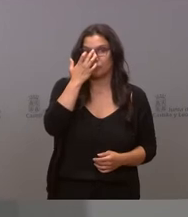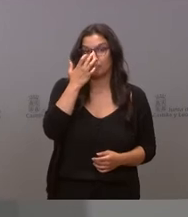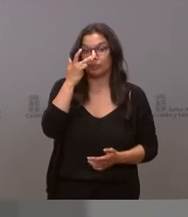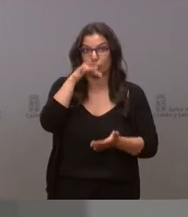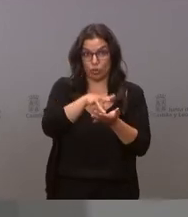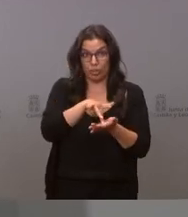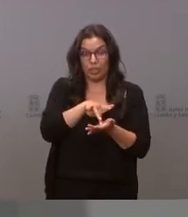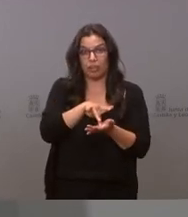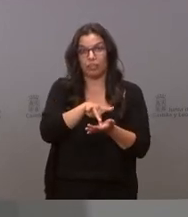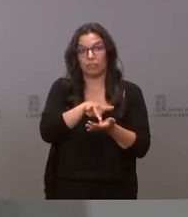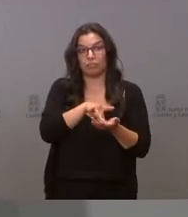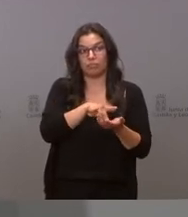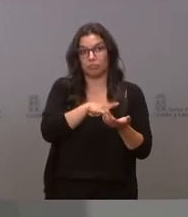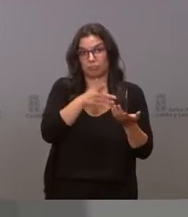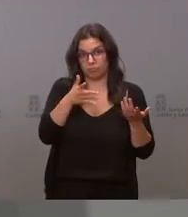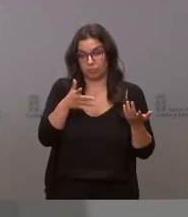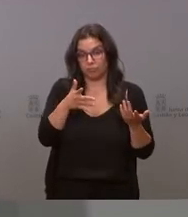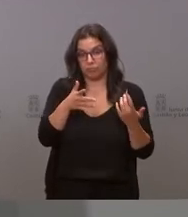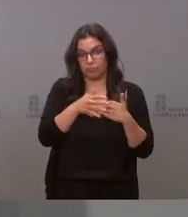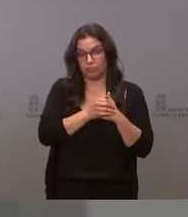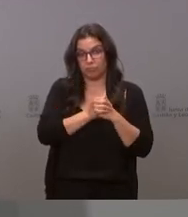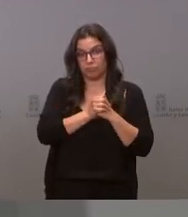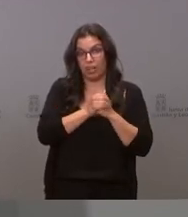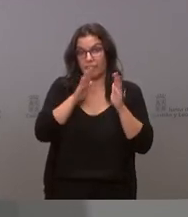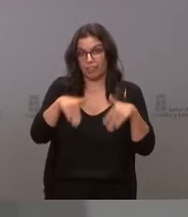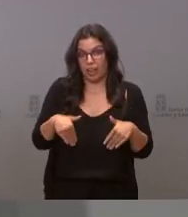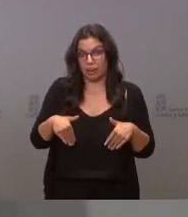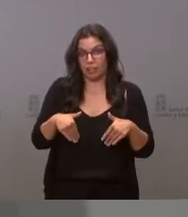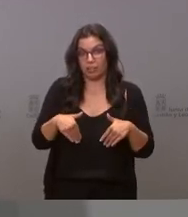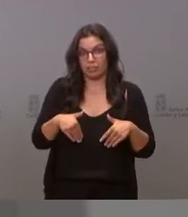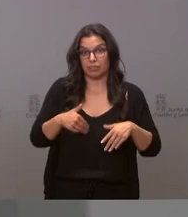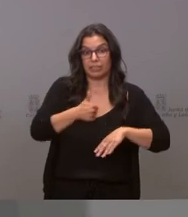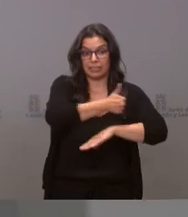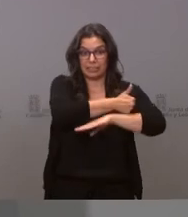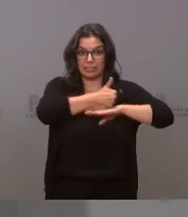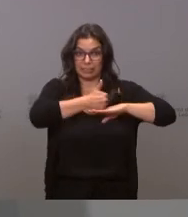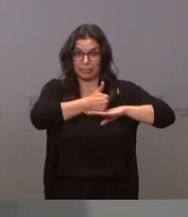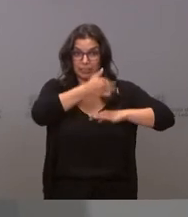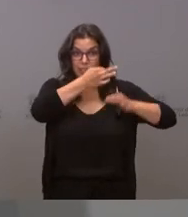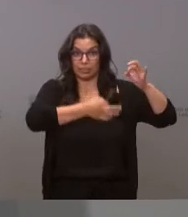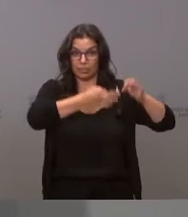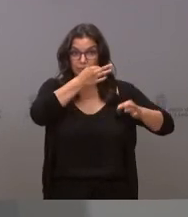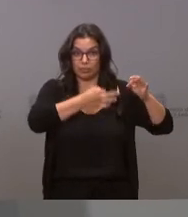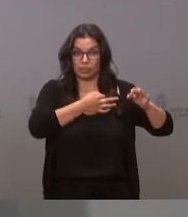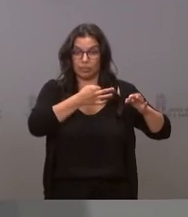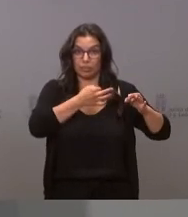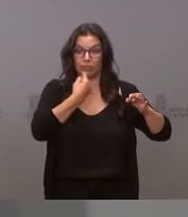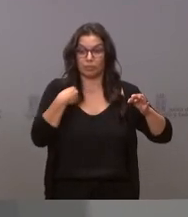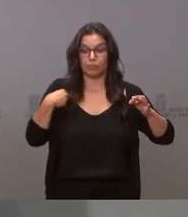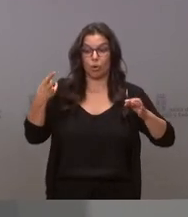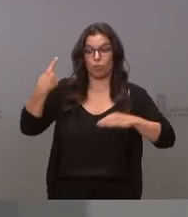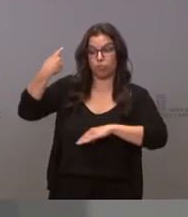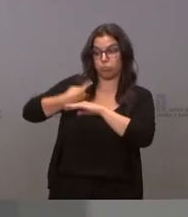ocurrido entre una cosa y otra es que los tribunales han aceptado unas medidas cautelarísimas y yo creo que ustedes me han oído